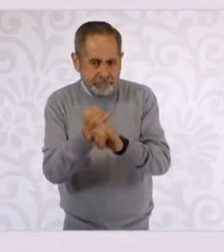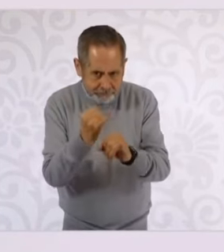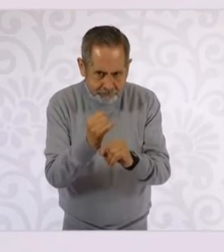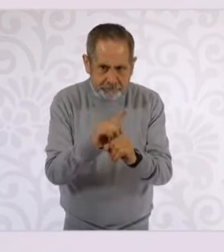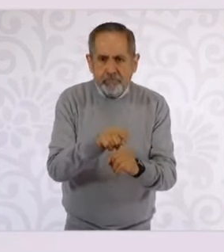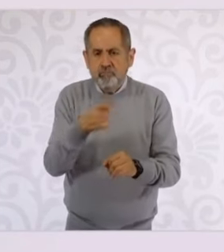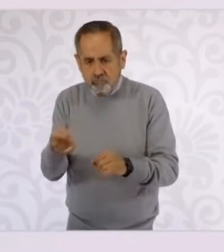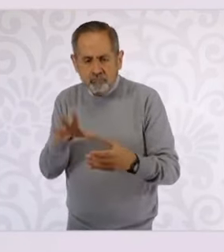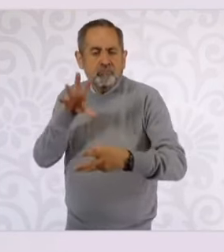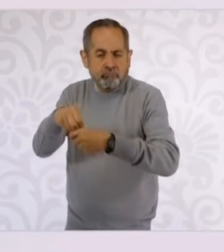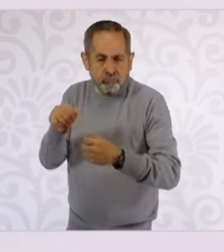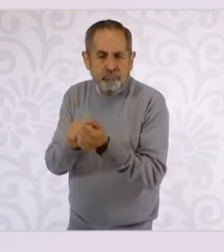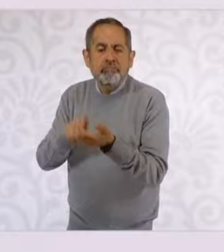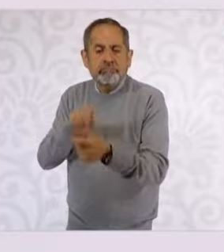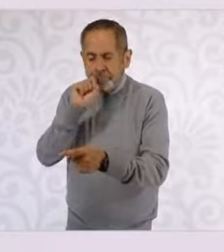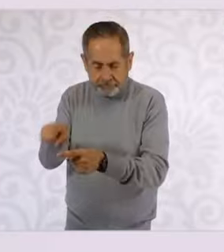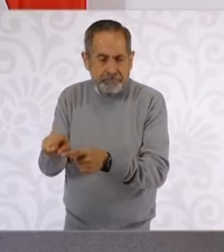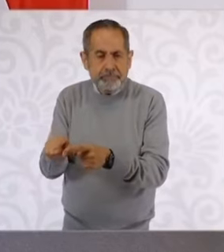para todos.